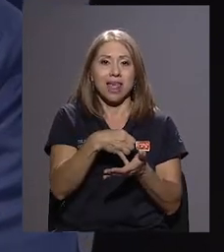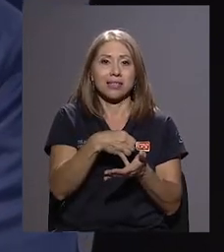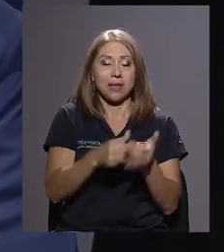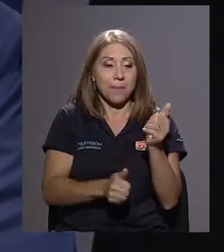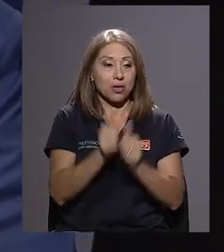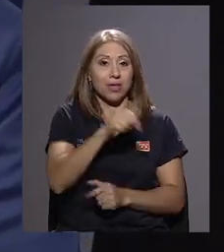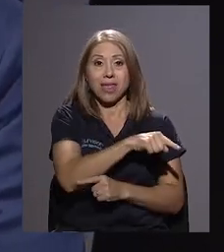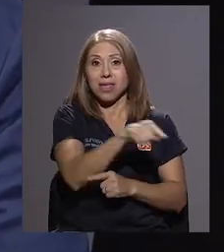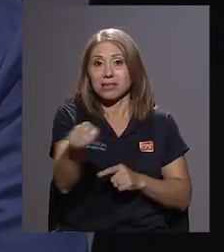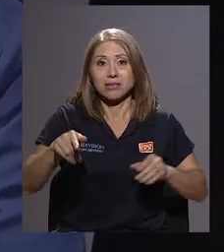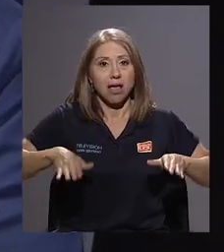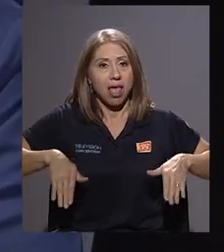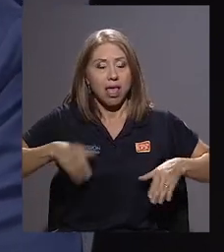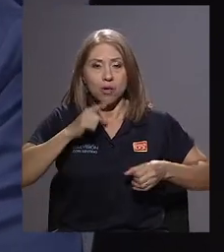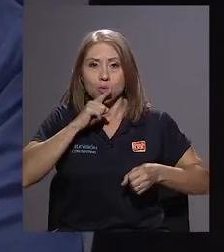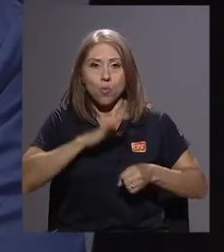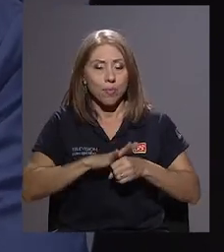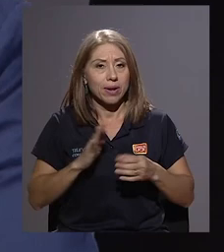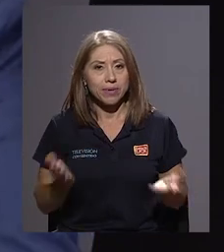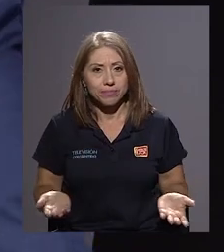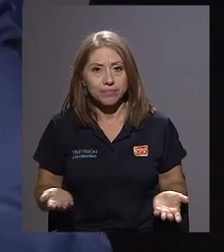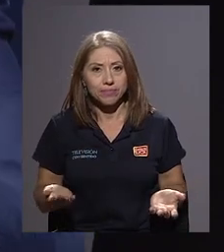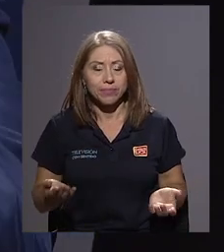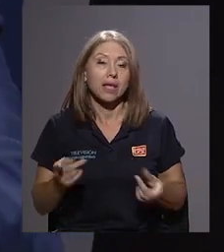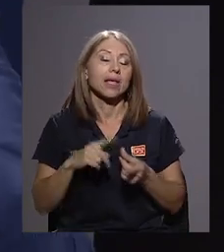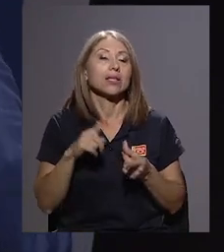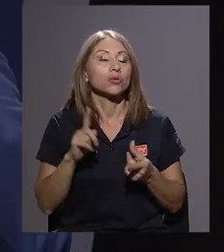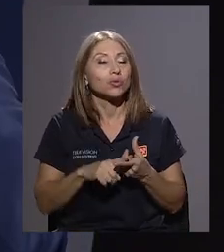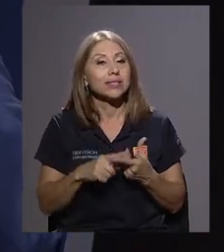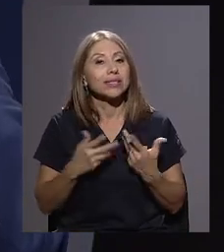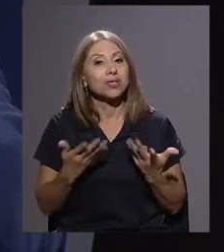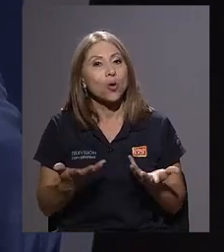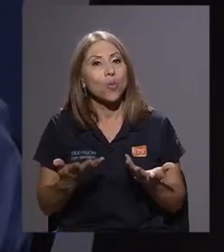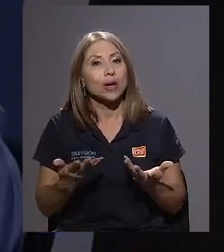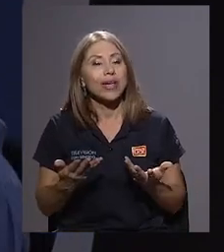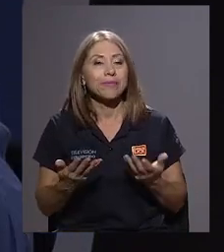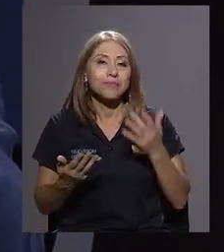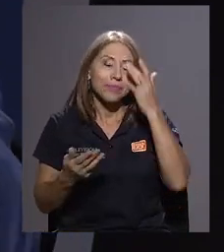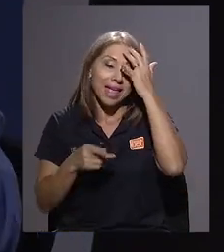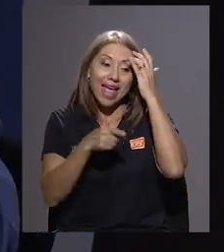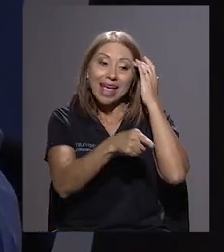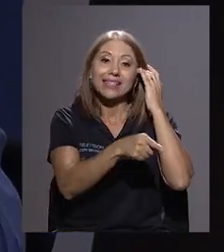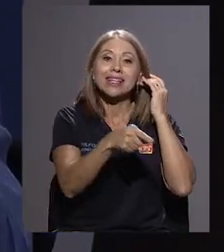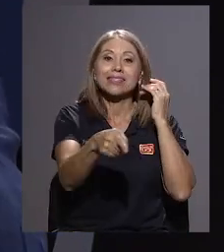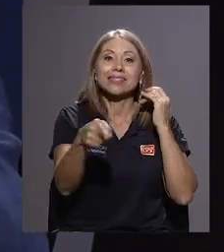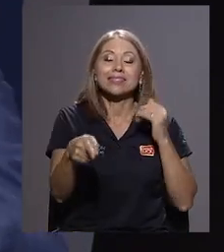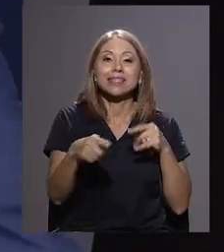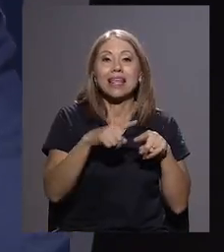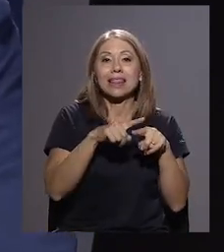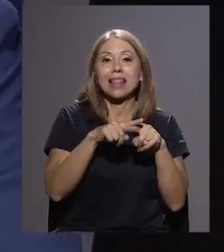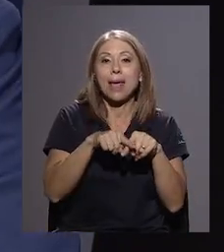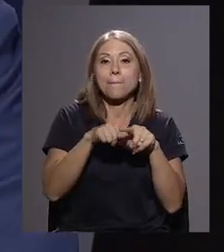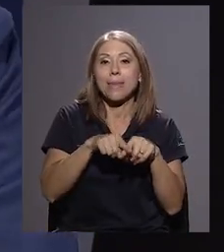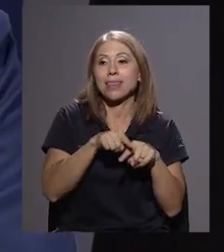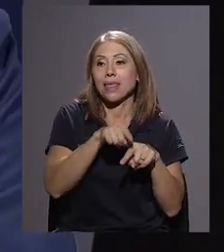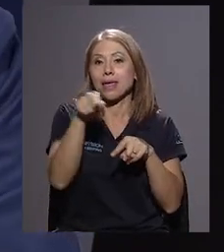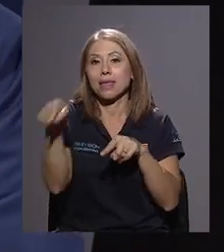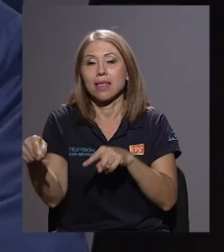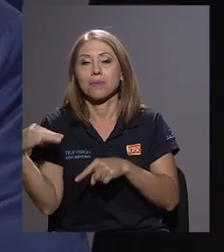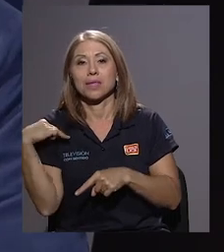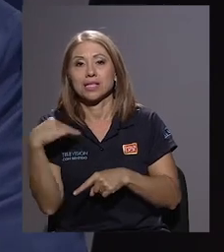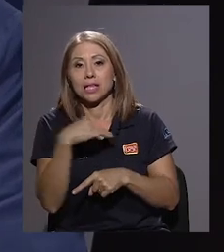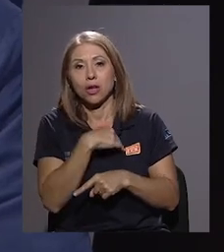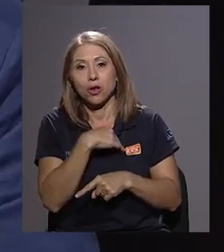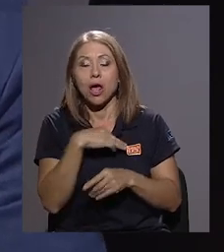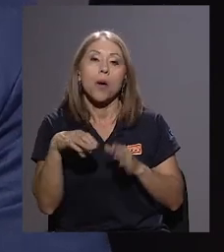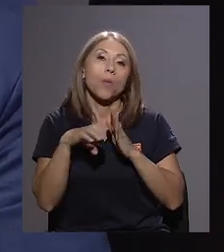no cumplen. Entonces, como que hay una dependencia hacia el ministerio al respecto del tema,